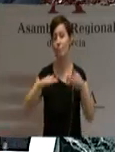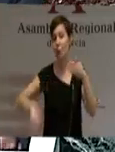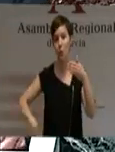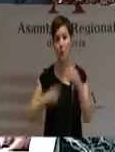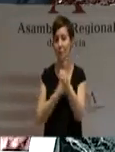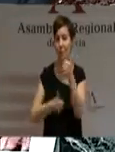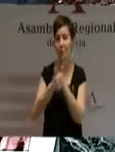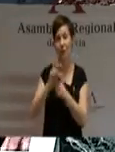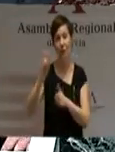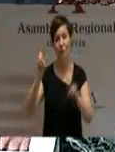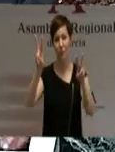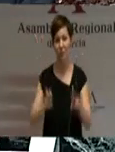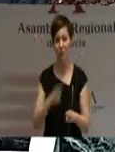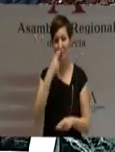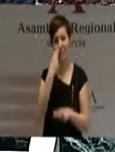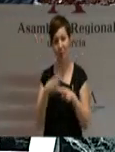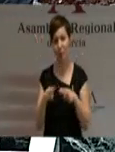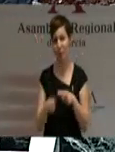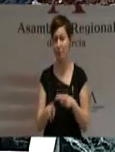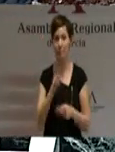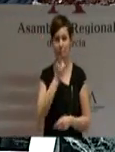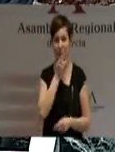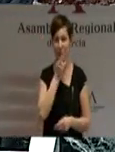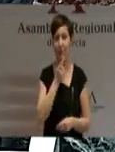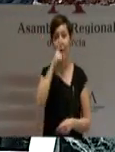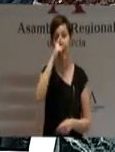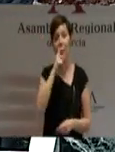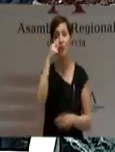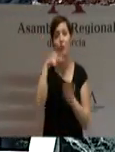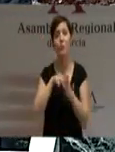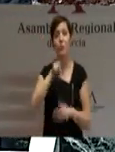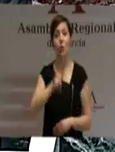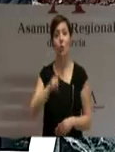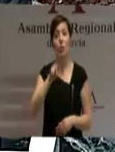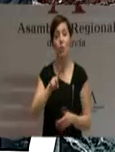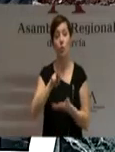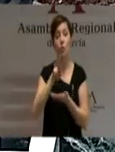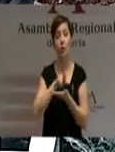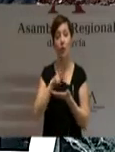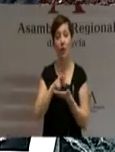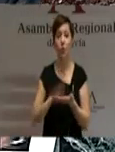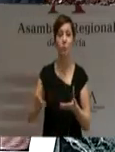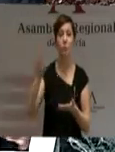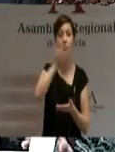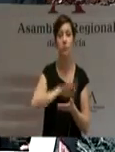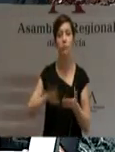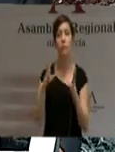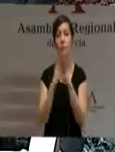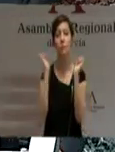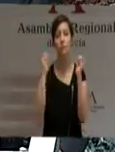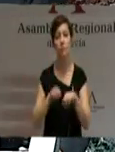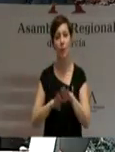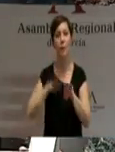reparto. En el año 2001, con el consenso unánime de todas las regiones, se avanzó sustancialmente en la